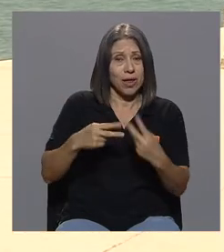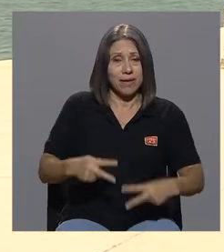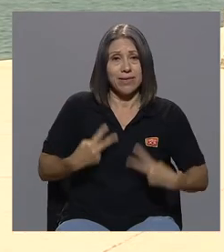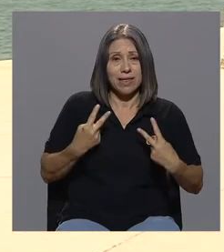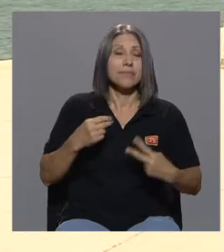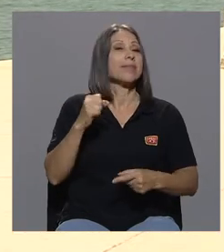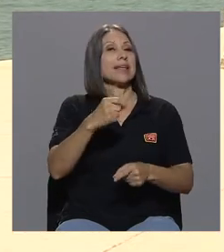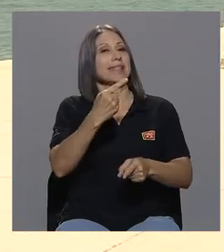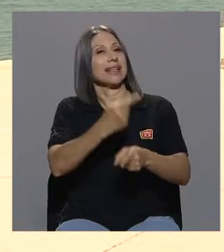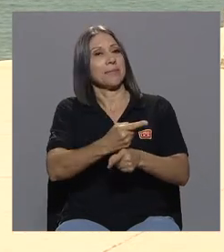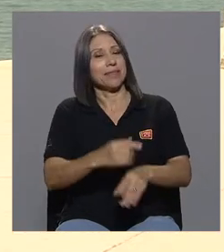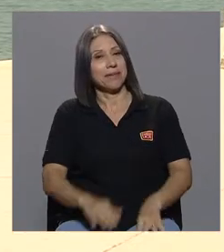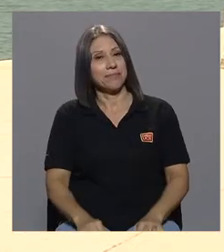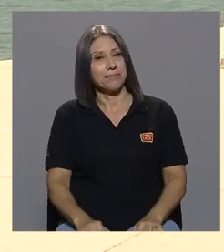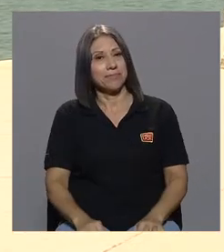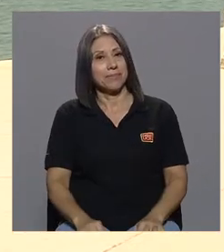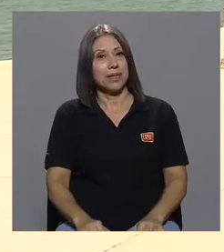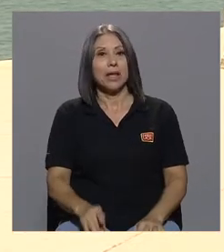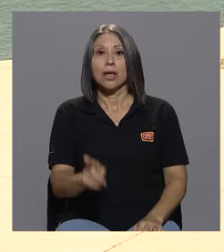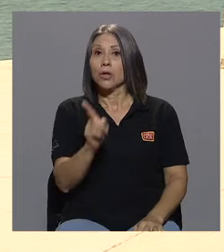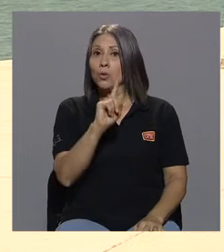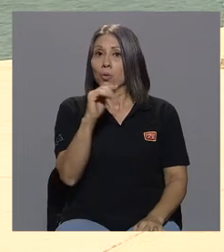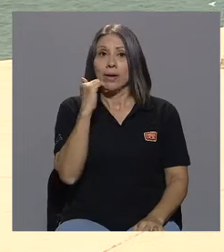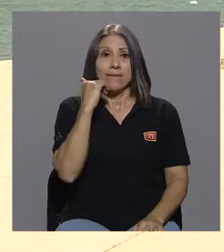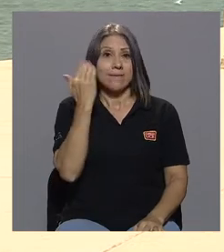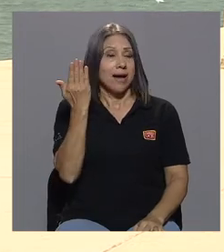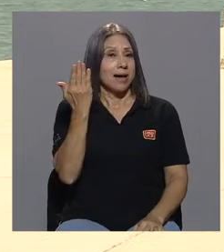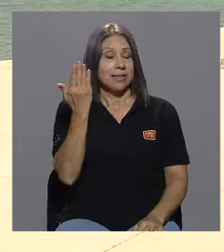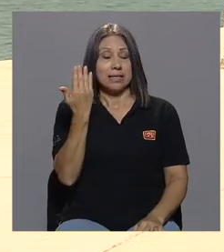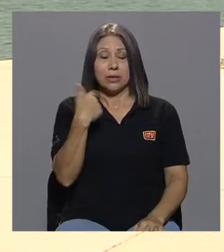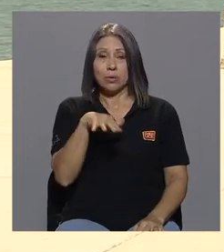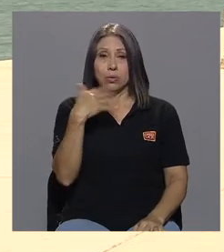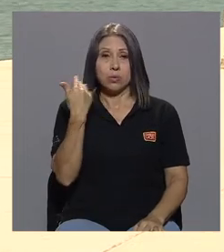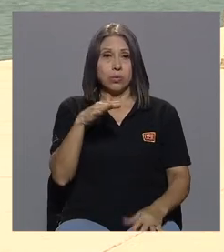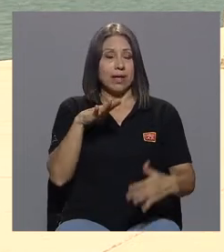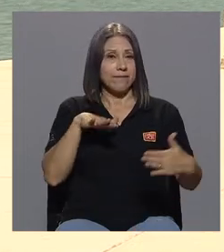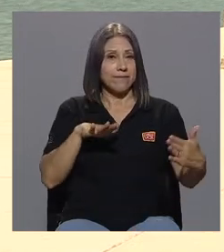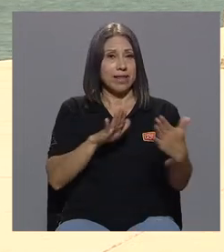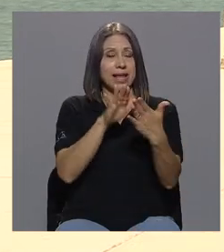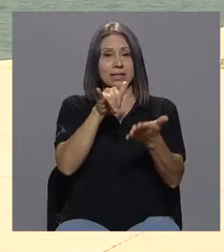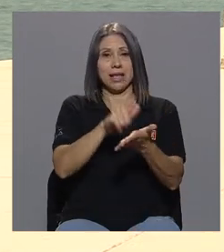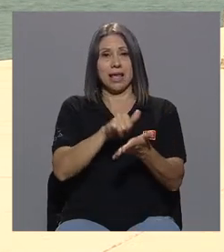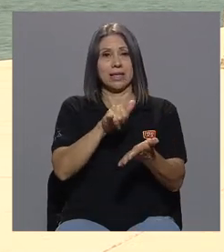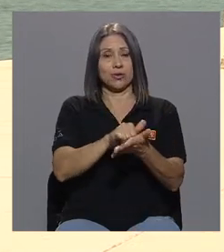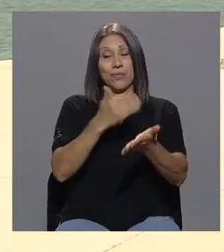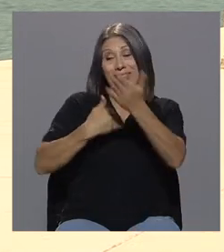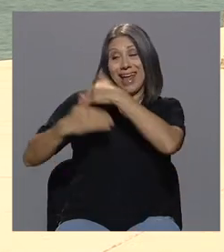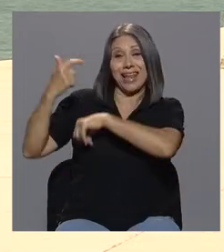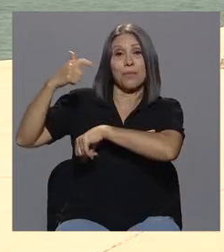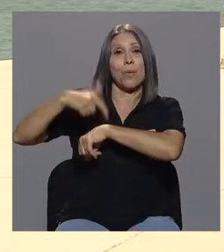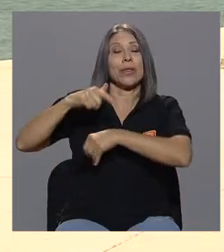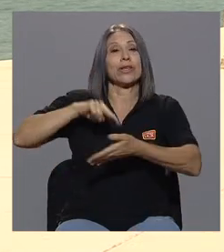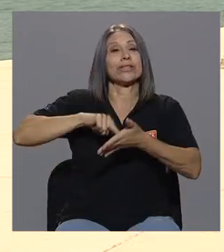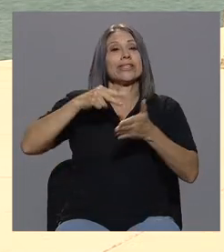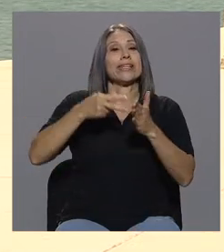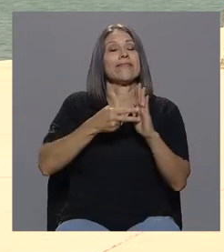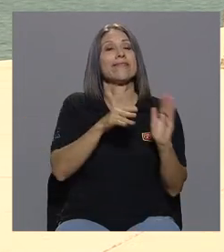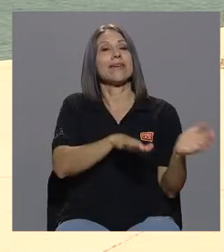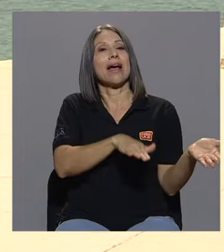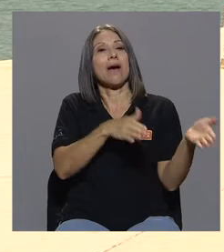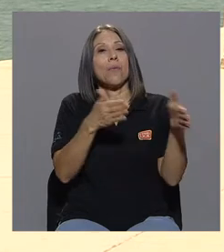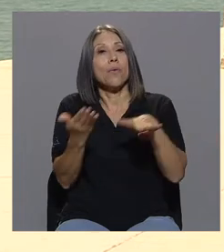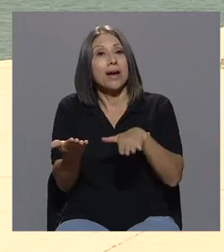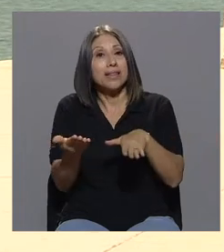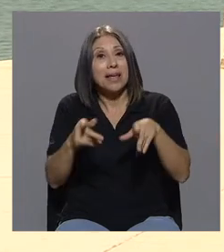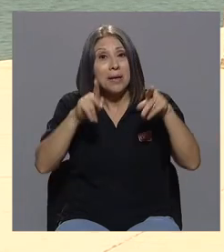no era fácil enfrentarse a esto que en ese momento implicaba muerte. Muerte